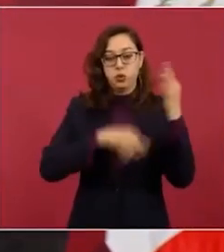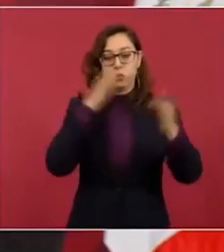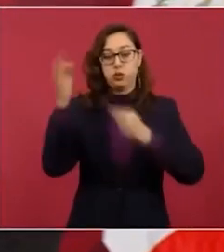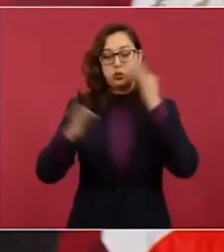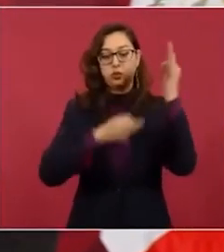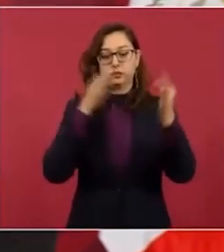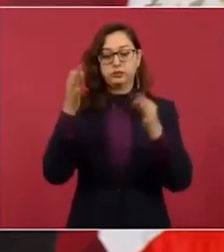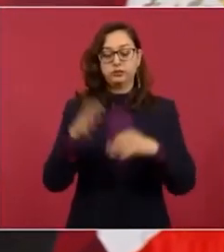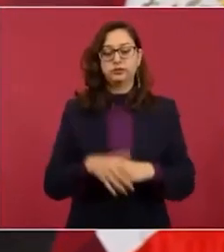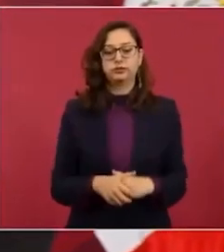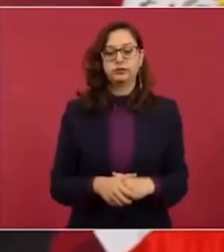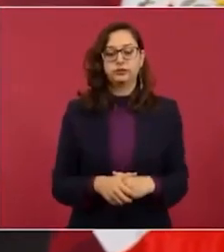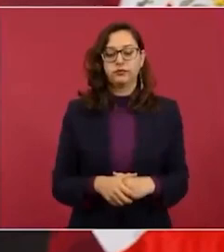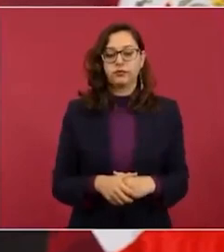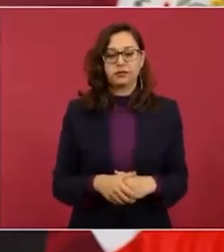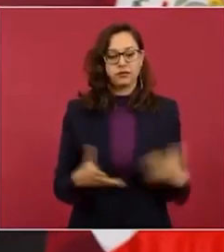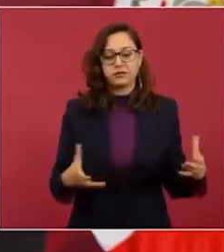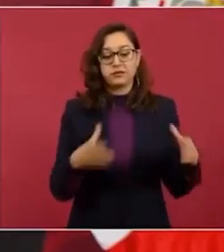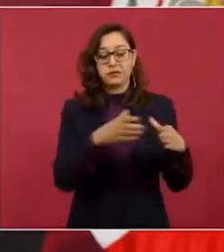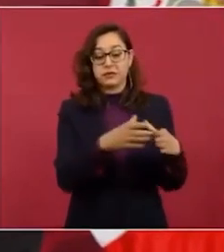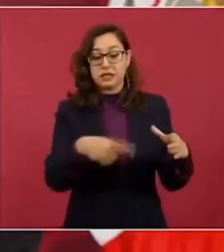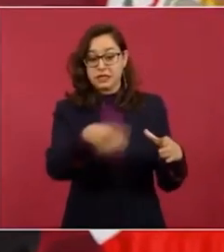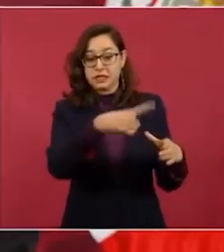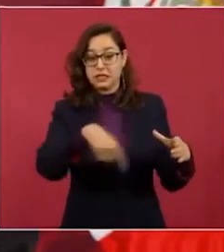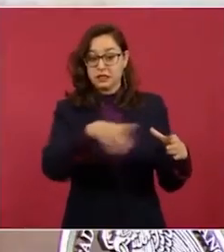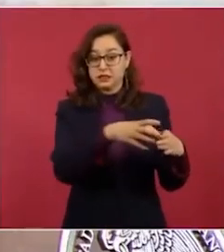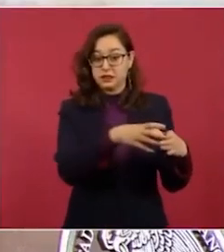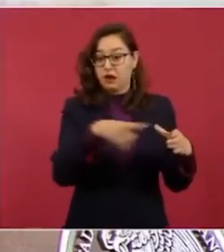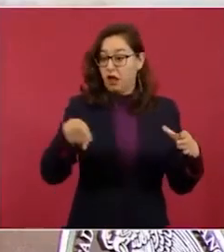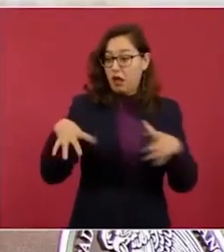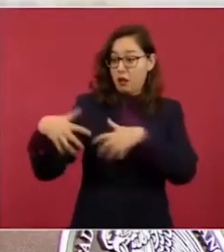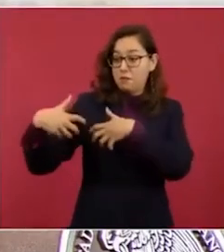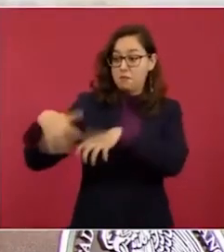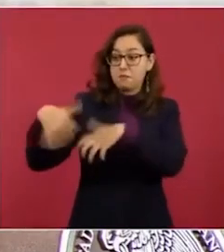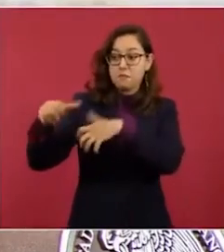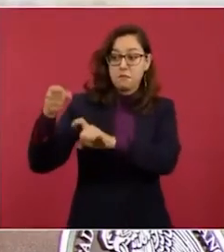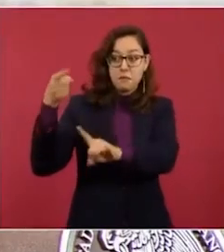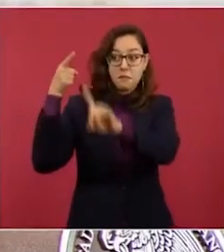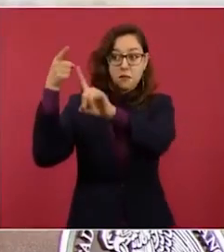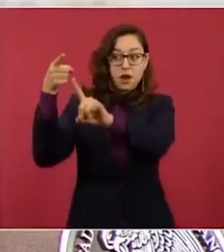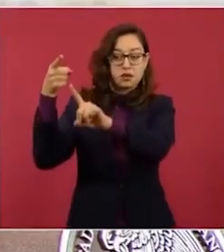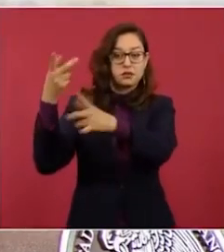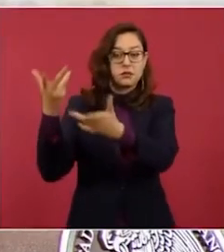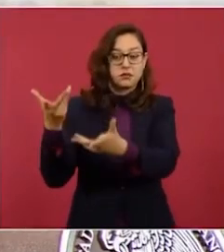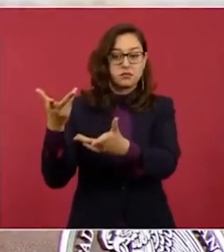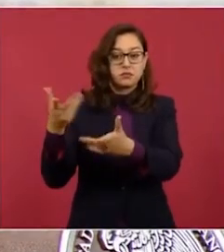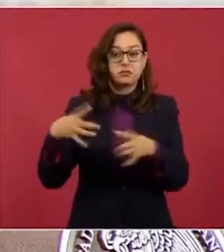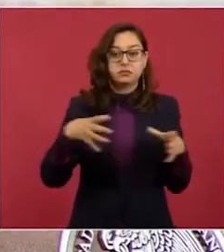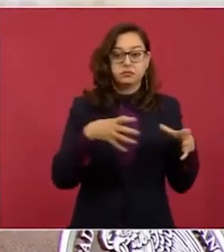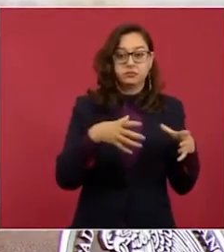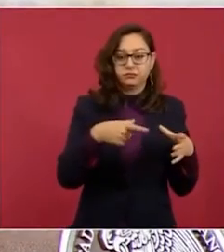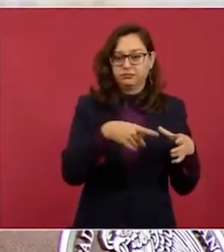Porque a ellos no les importa el daño que le puedan causar al país.